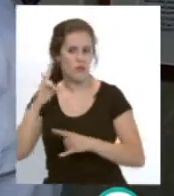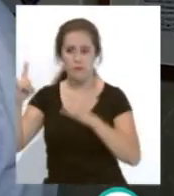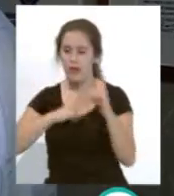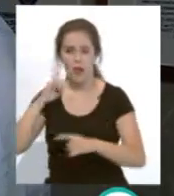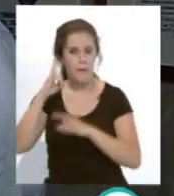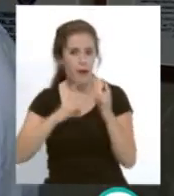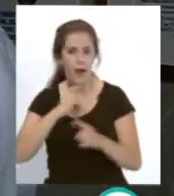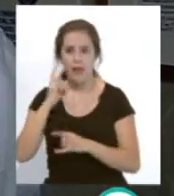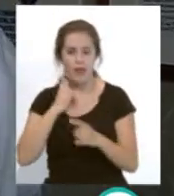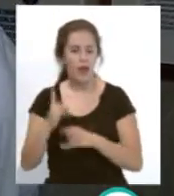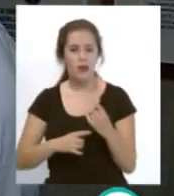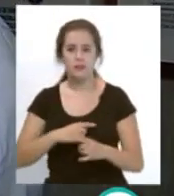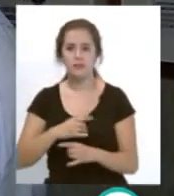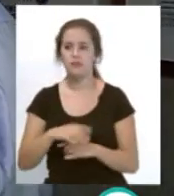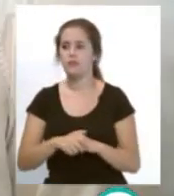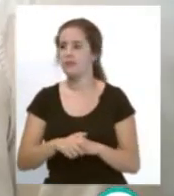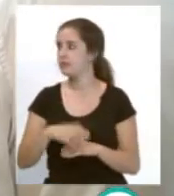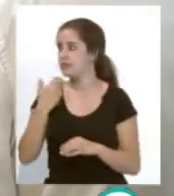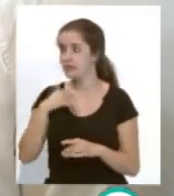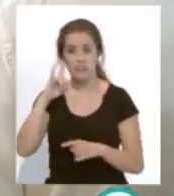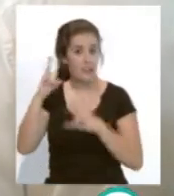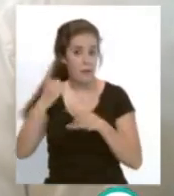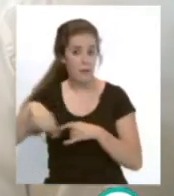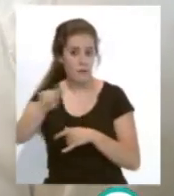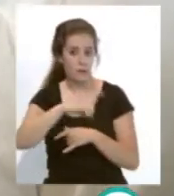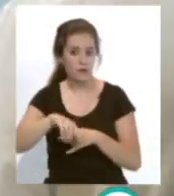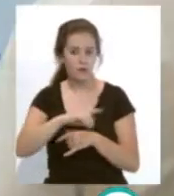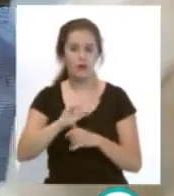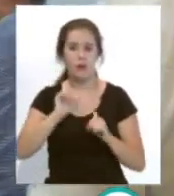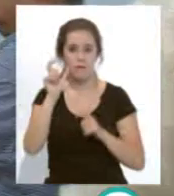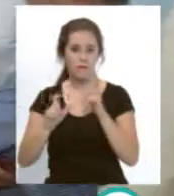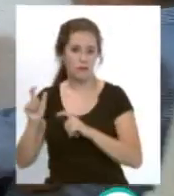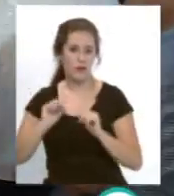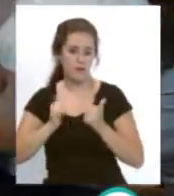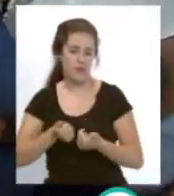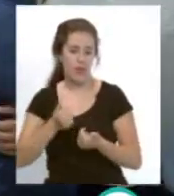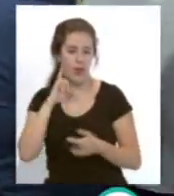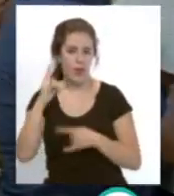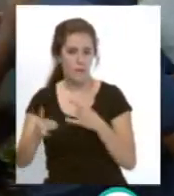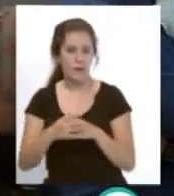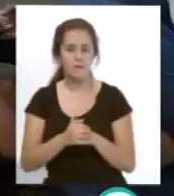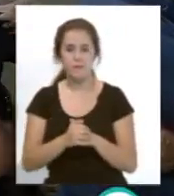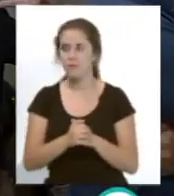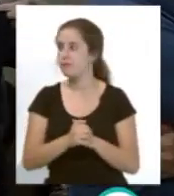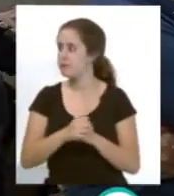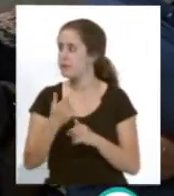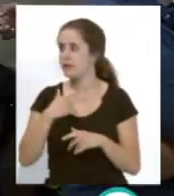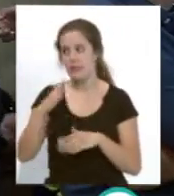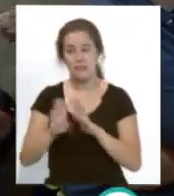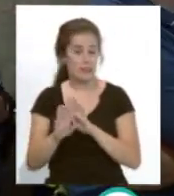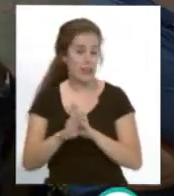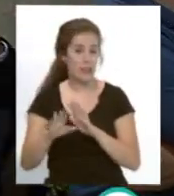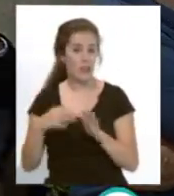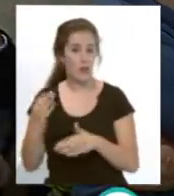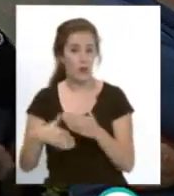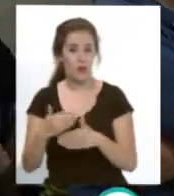teléfonos, aquí no hay trampa ni cartón, llamen ustedes, y el personal empieza a llamar y ha ganado Manu Vallejo, seguido de